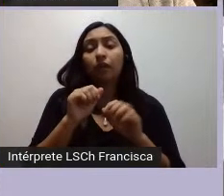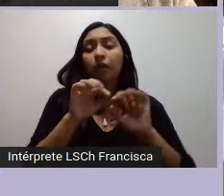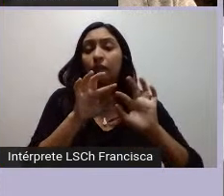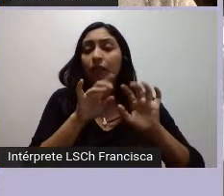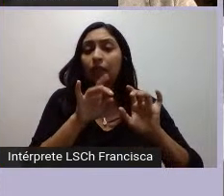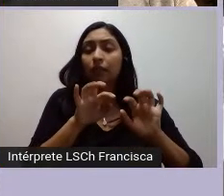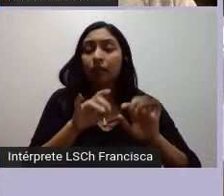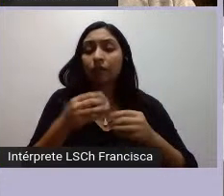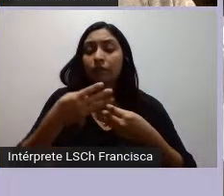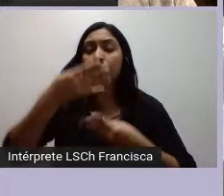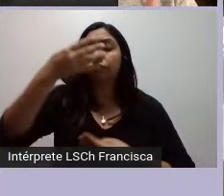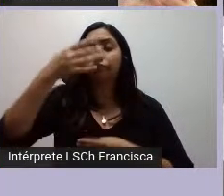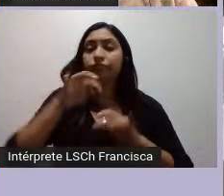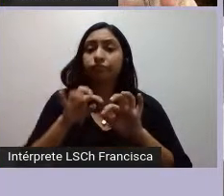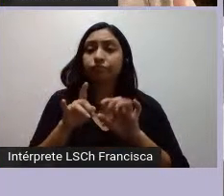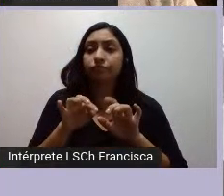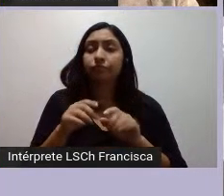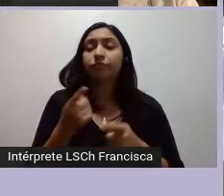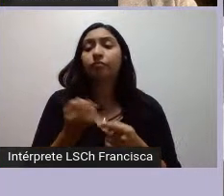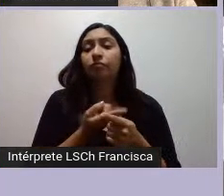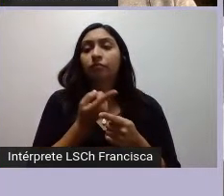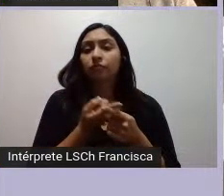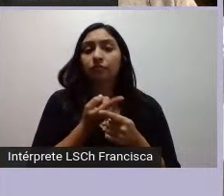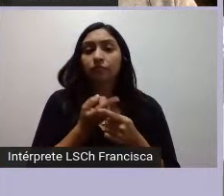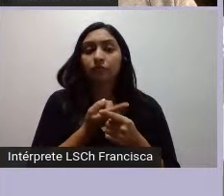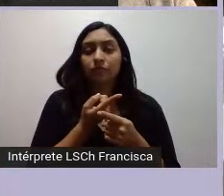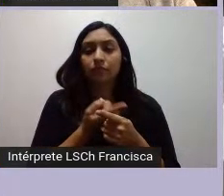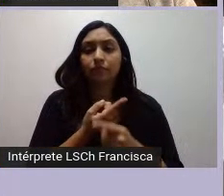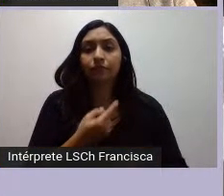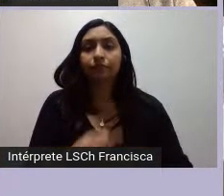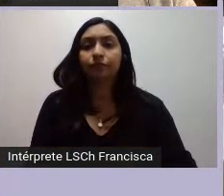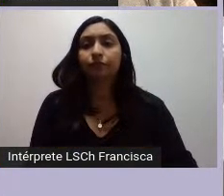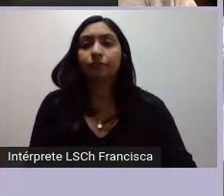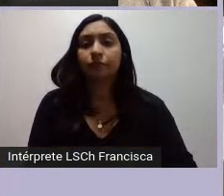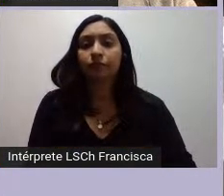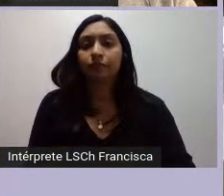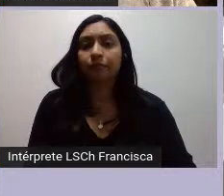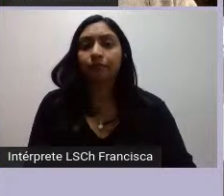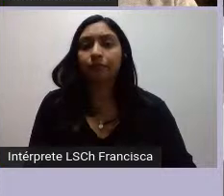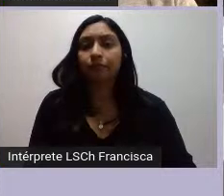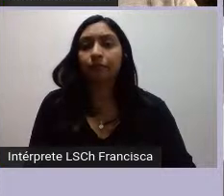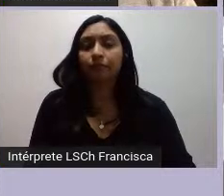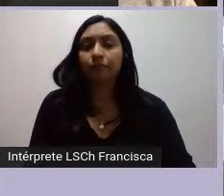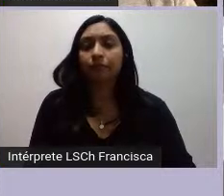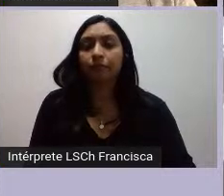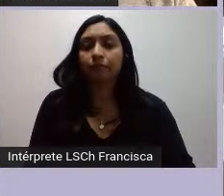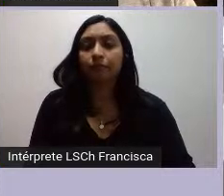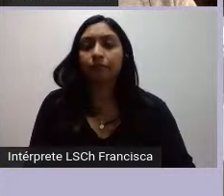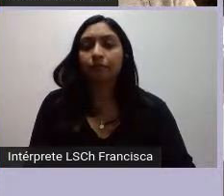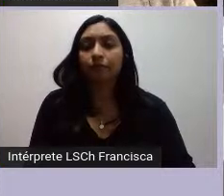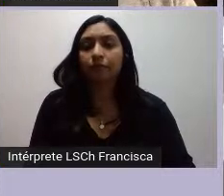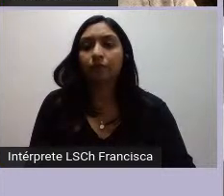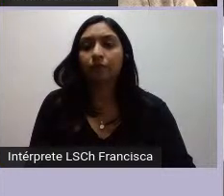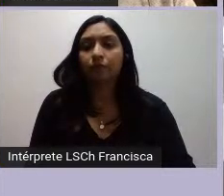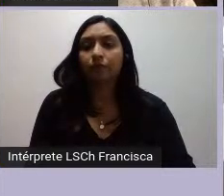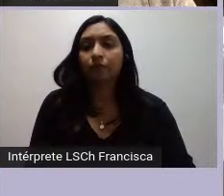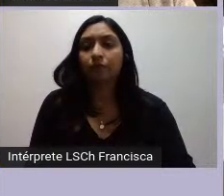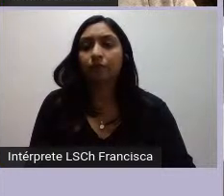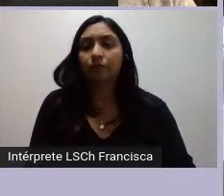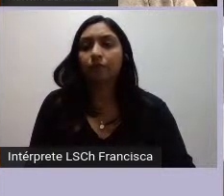chat y podemos ir conversando gradualmente lo segundo